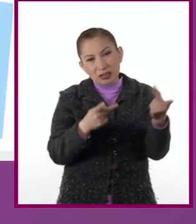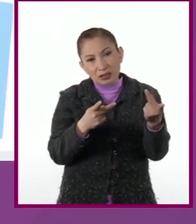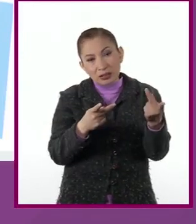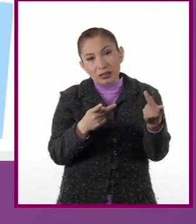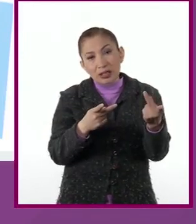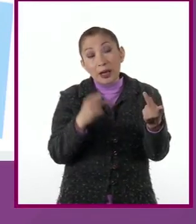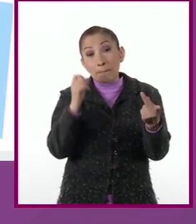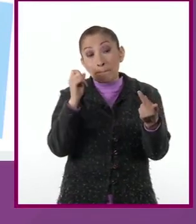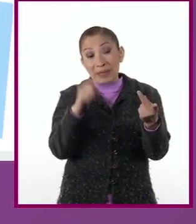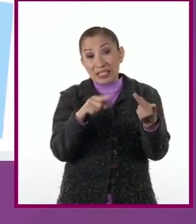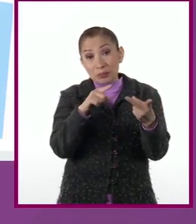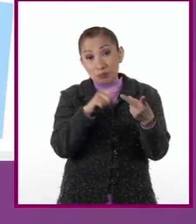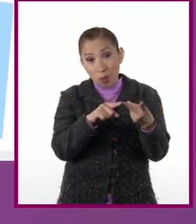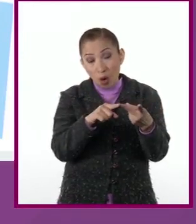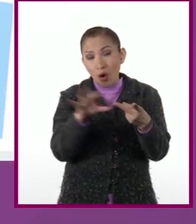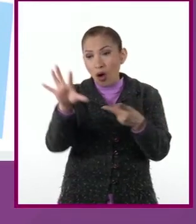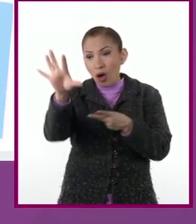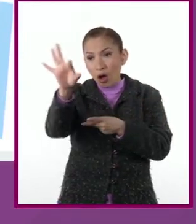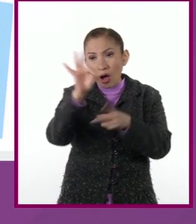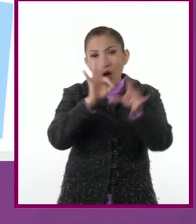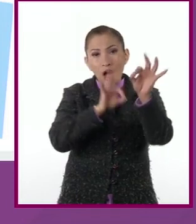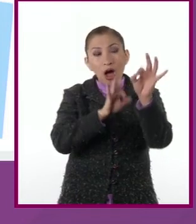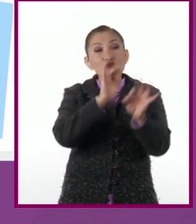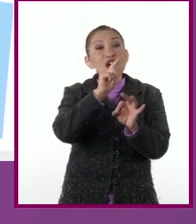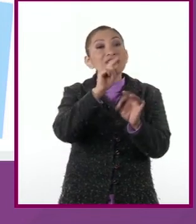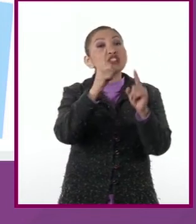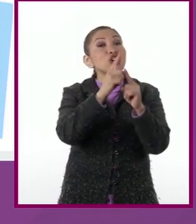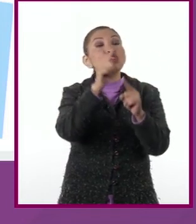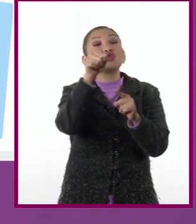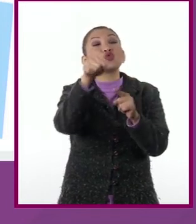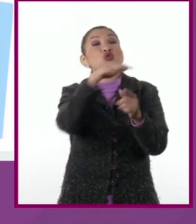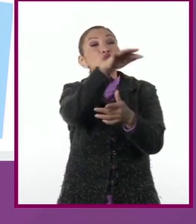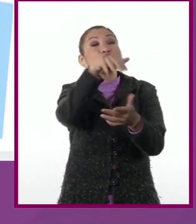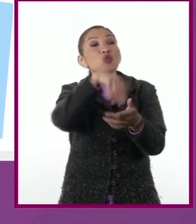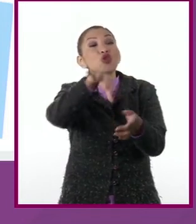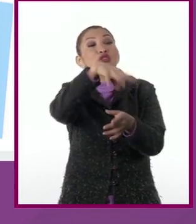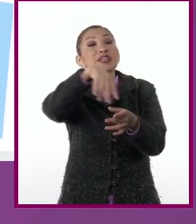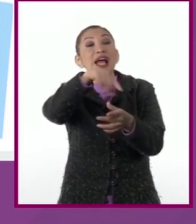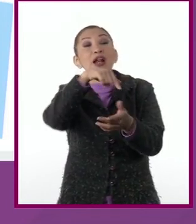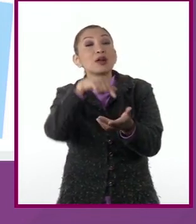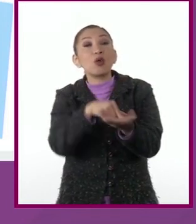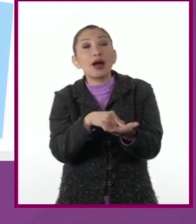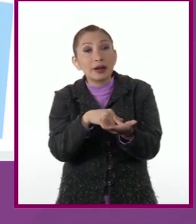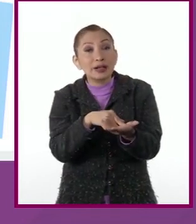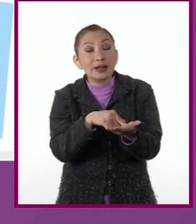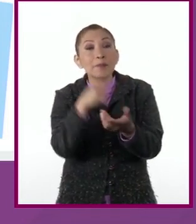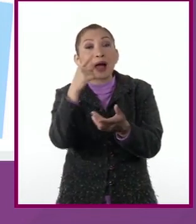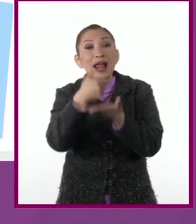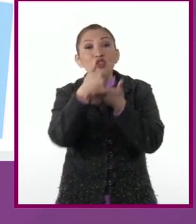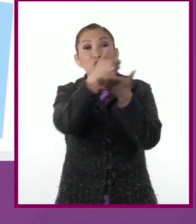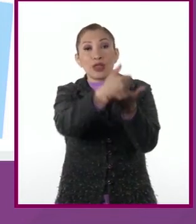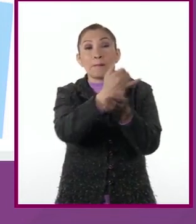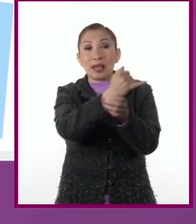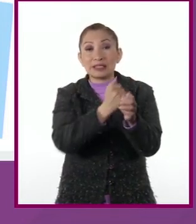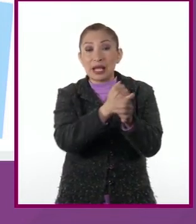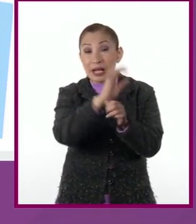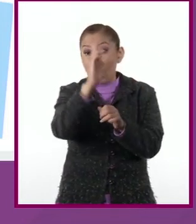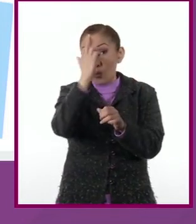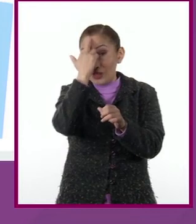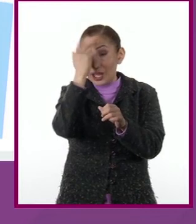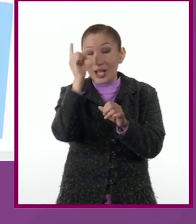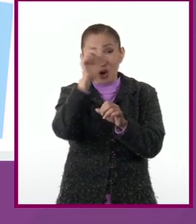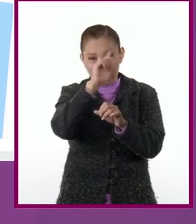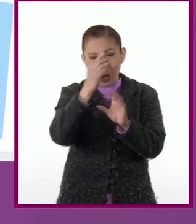Y a partir de ello, seleccionen las fuentes que pueden ayudarles a su investigación. Recuerden todos los